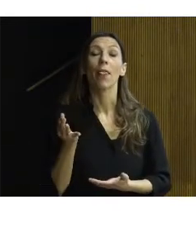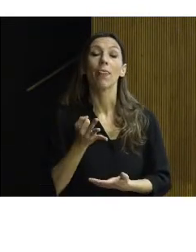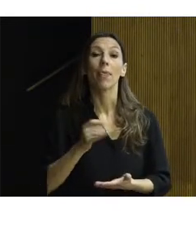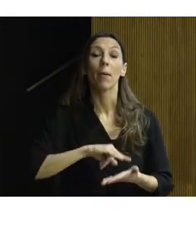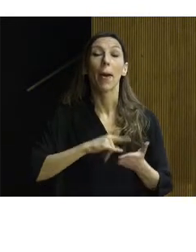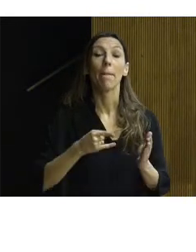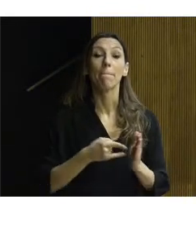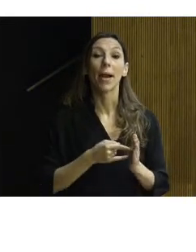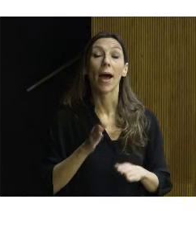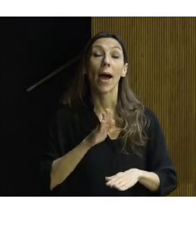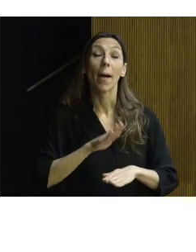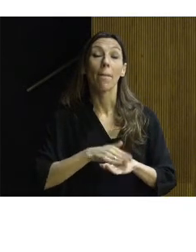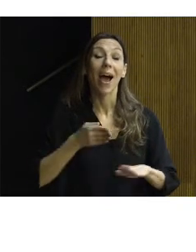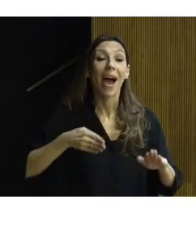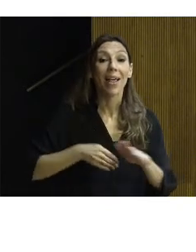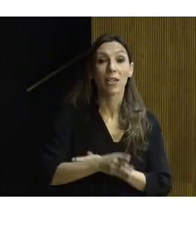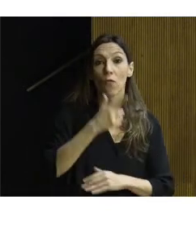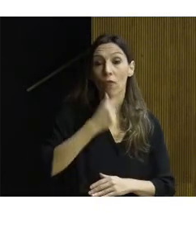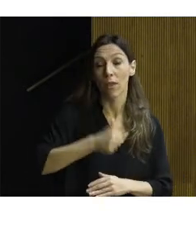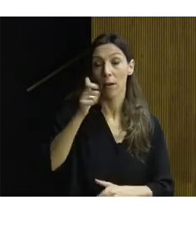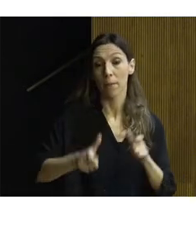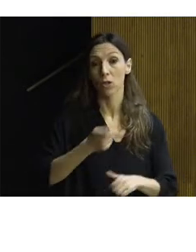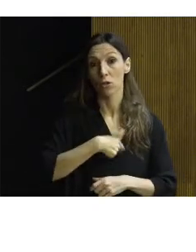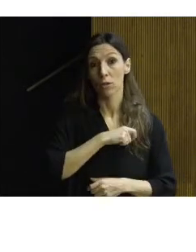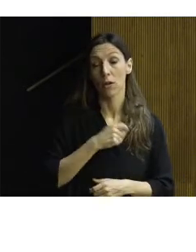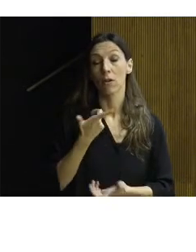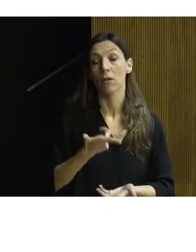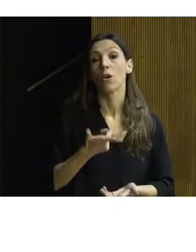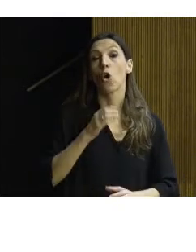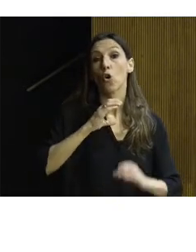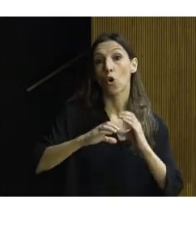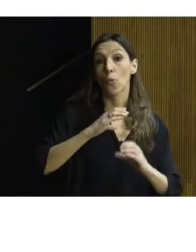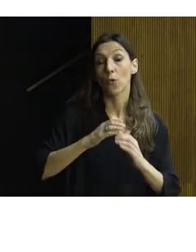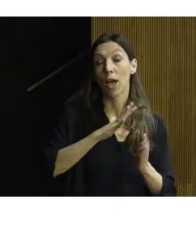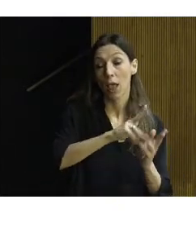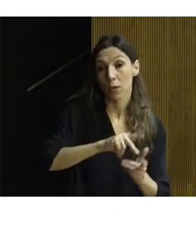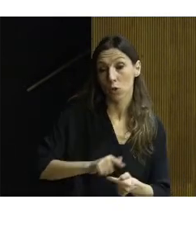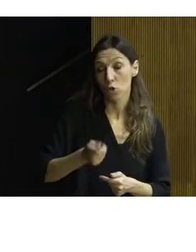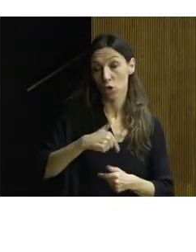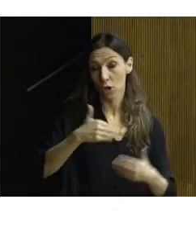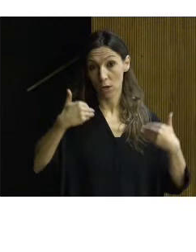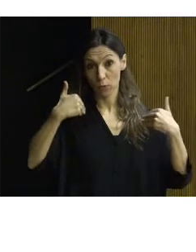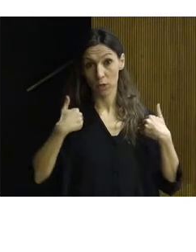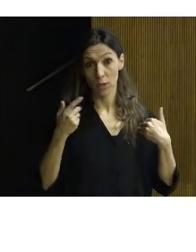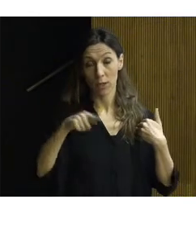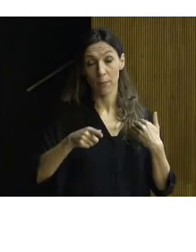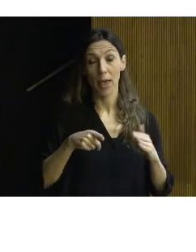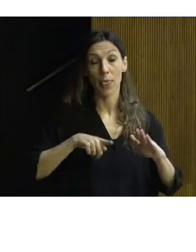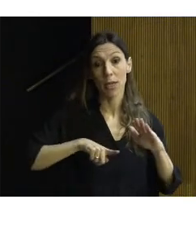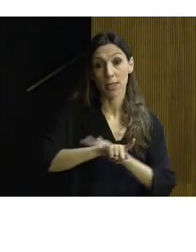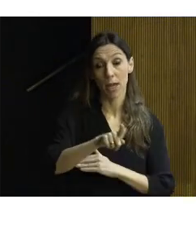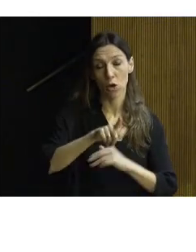acceso de los ciudadanos al patrimonio, fomentar la comunicación entre las administraciones que nos ocupamos de él y promover el desarrollo de su investigación.